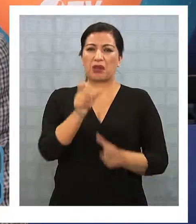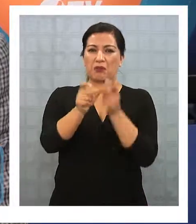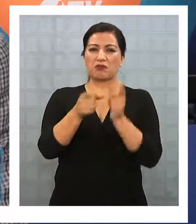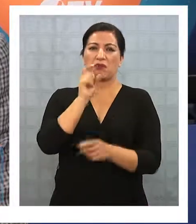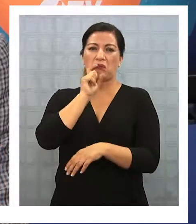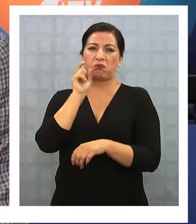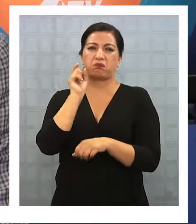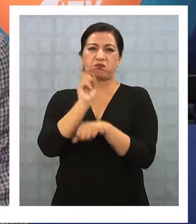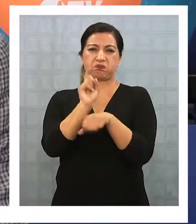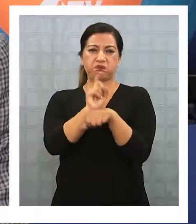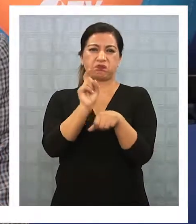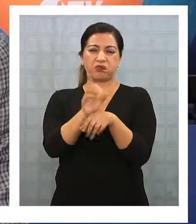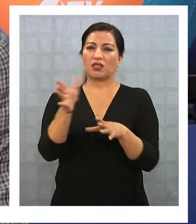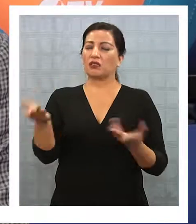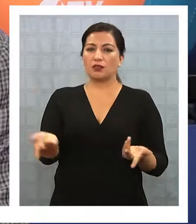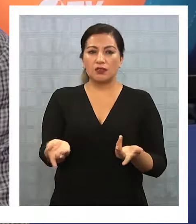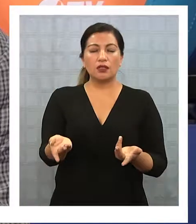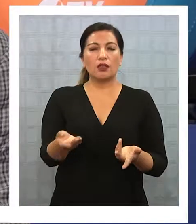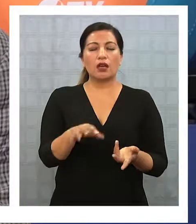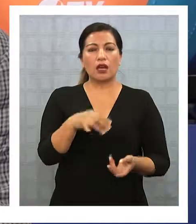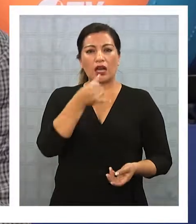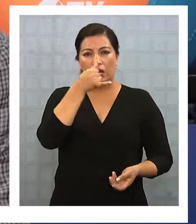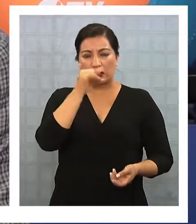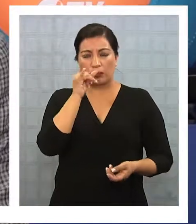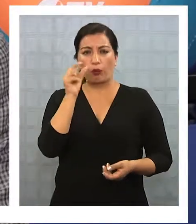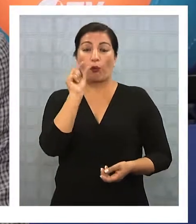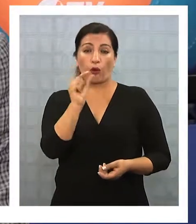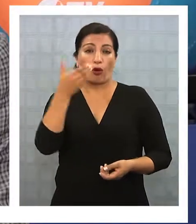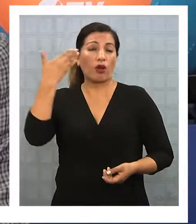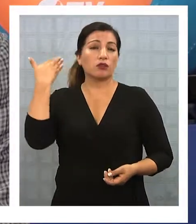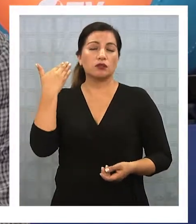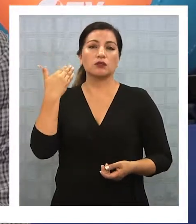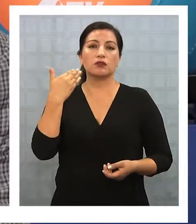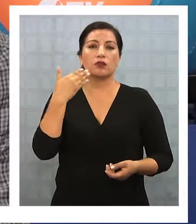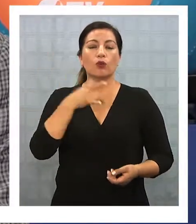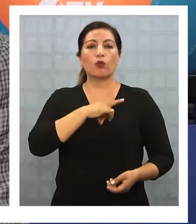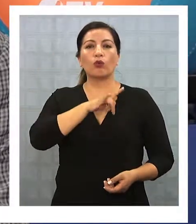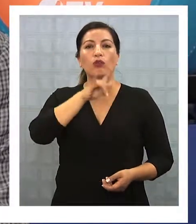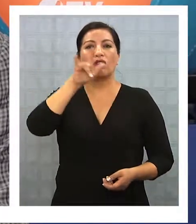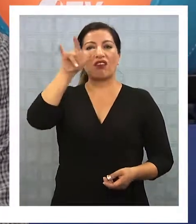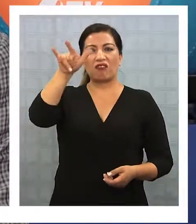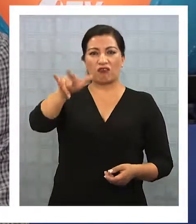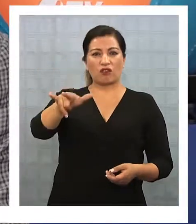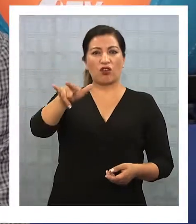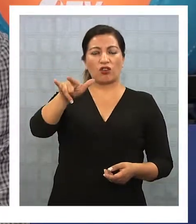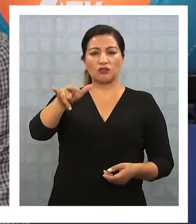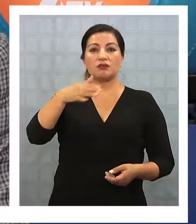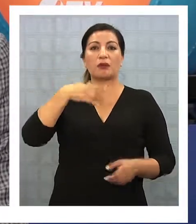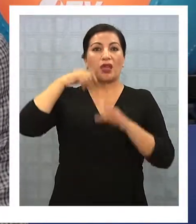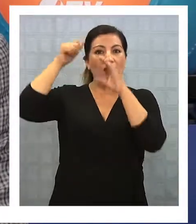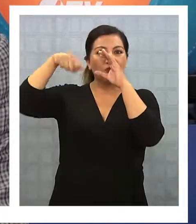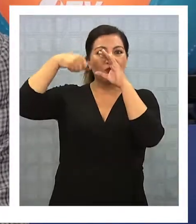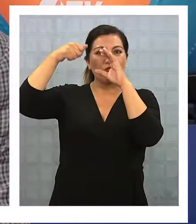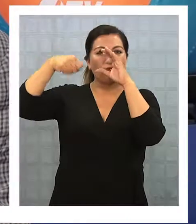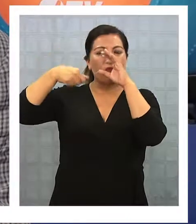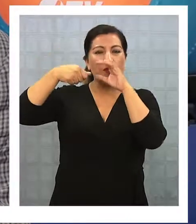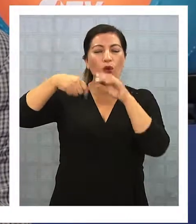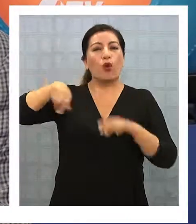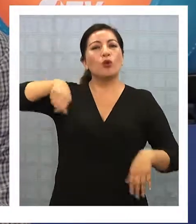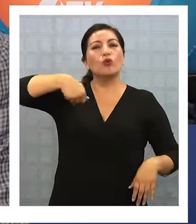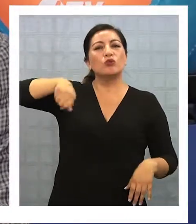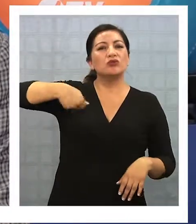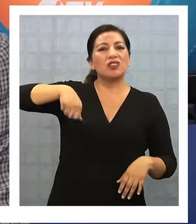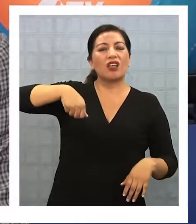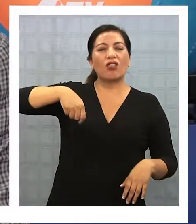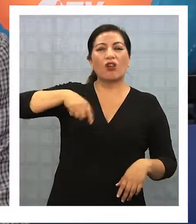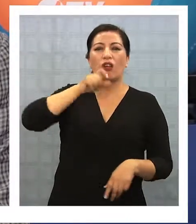tú mencionas, que es así, no es cierto, hace poco, no es cierto se vio en un avión a alguien increpando de muy mala forma al senador Gerardi, hace poco